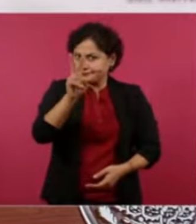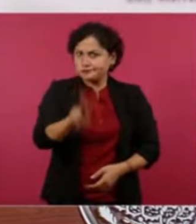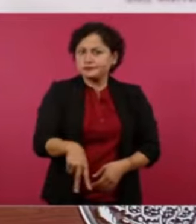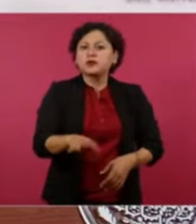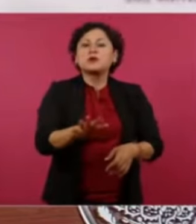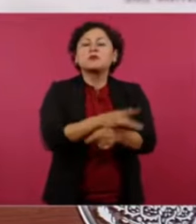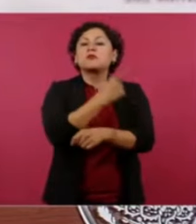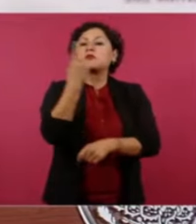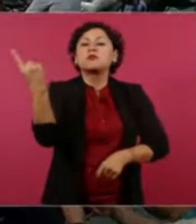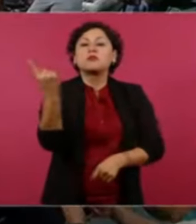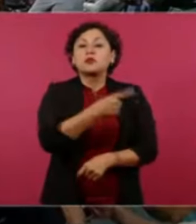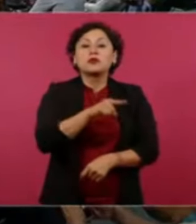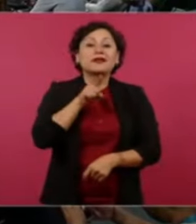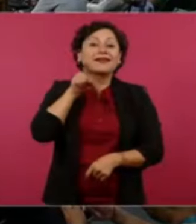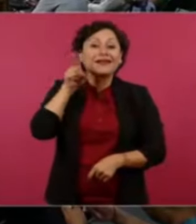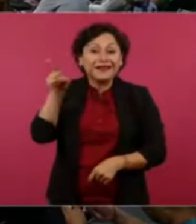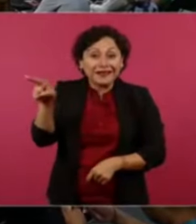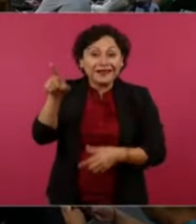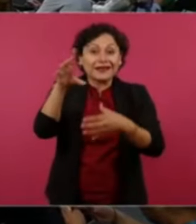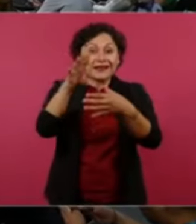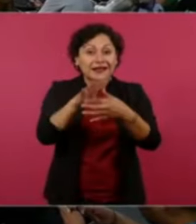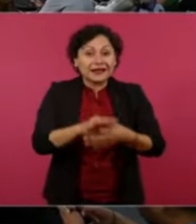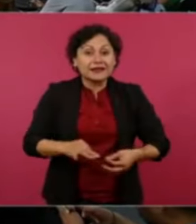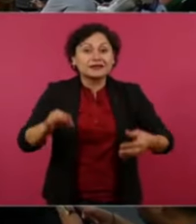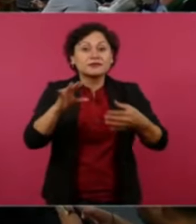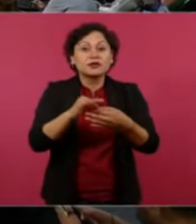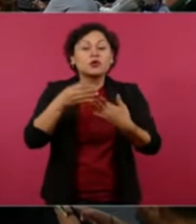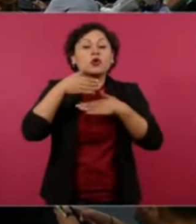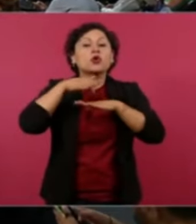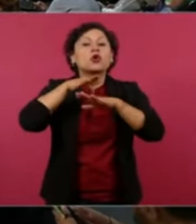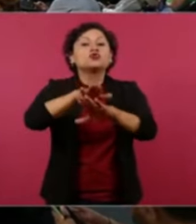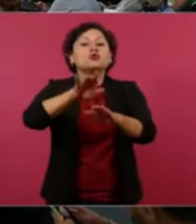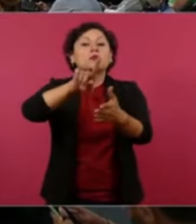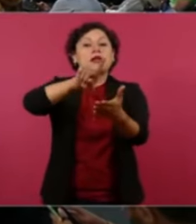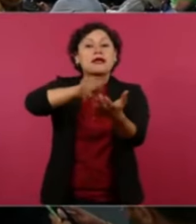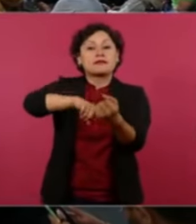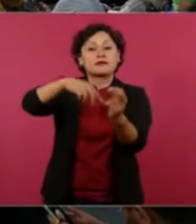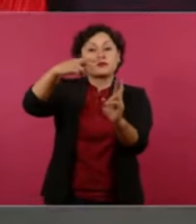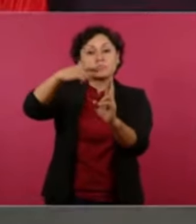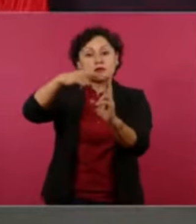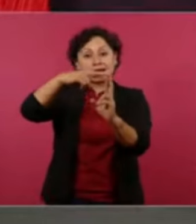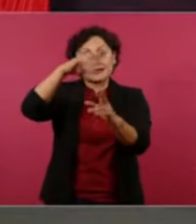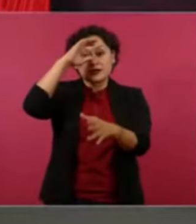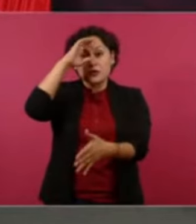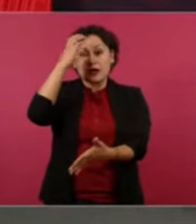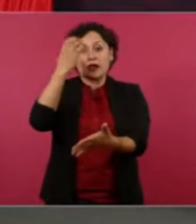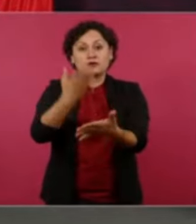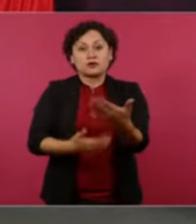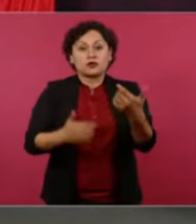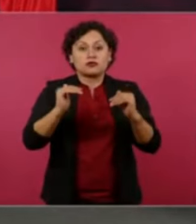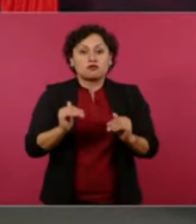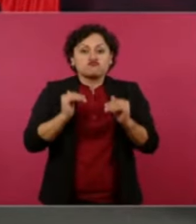los jerarcas de la Iglesia Católica que no actúan